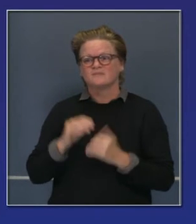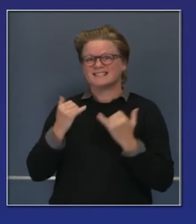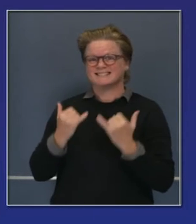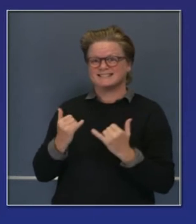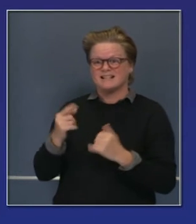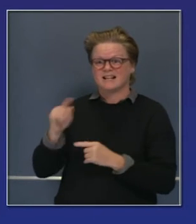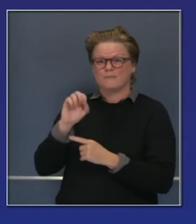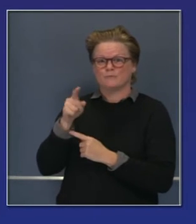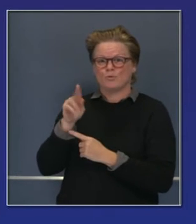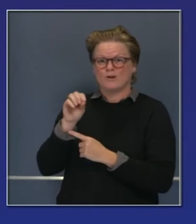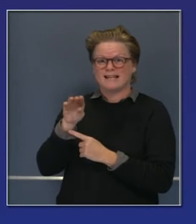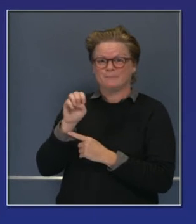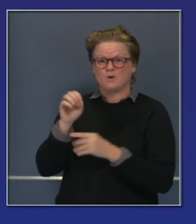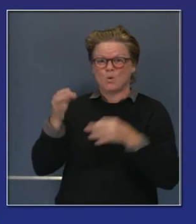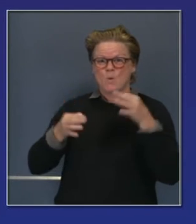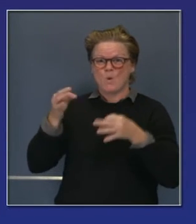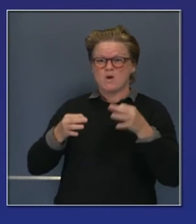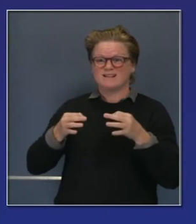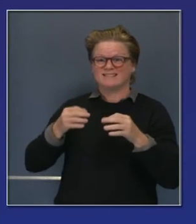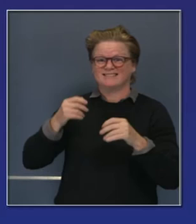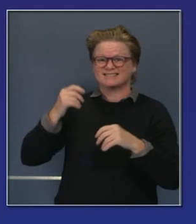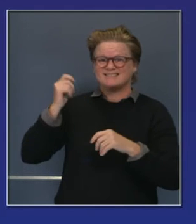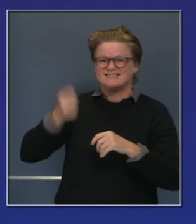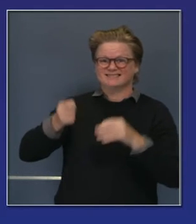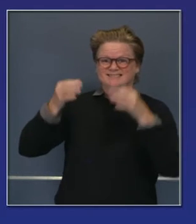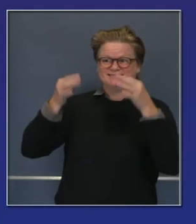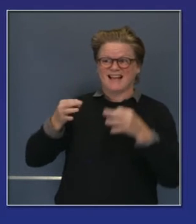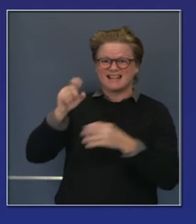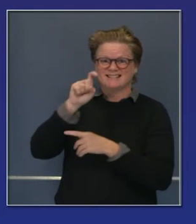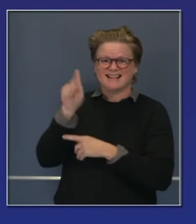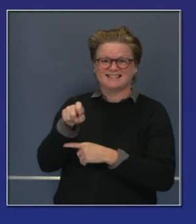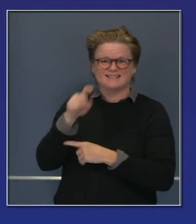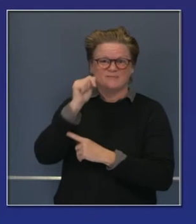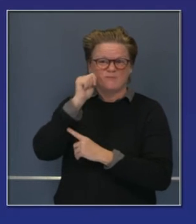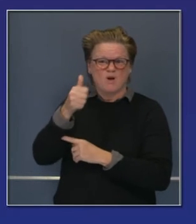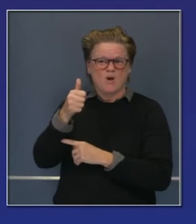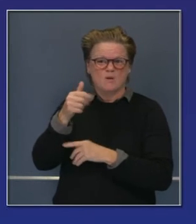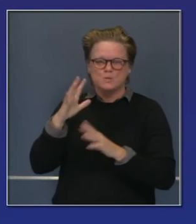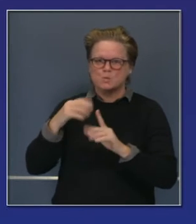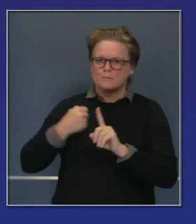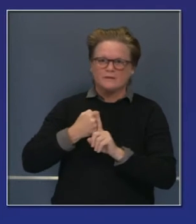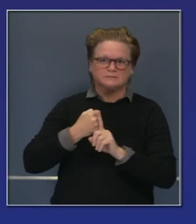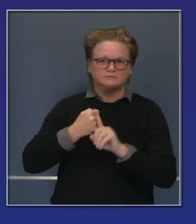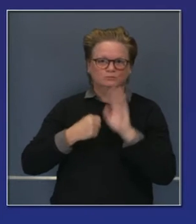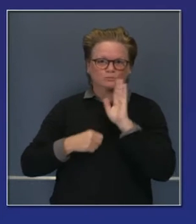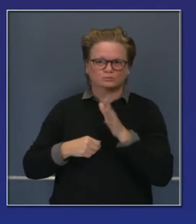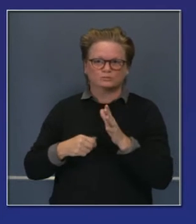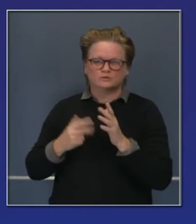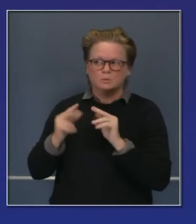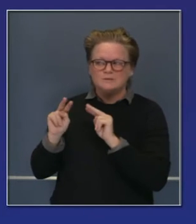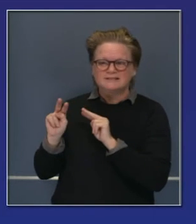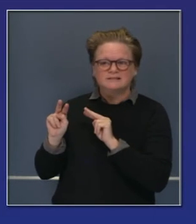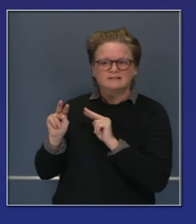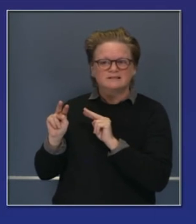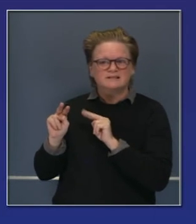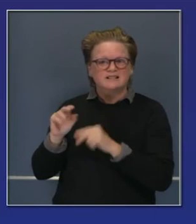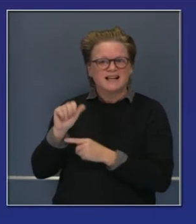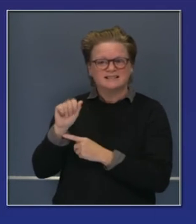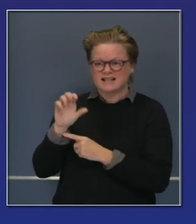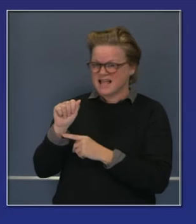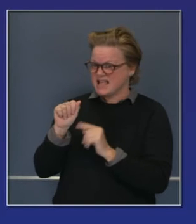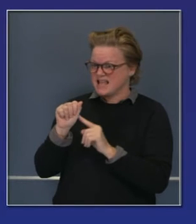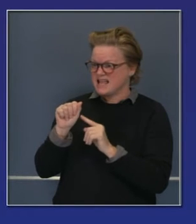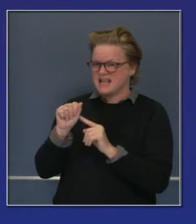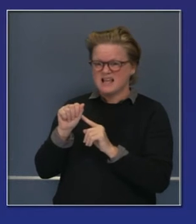californiano. Si tiene cobertura, se trata de usted. Si tiene una vida activa, no hay límites anuales.